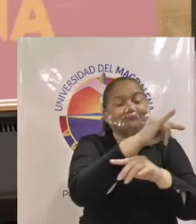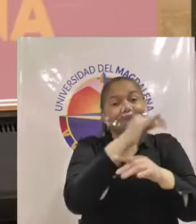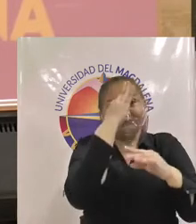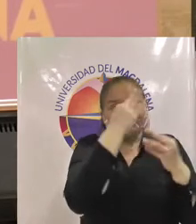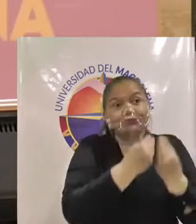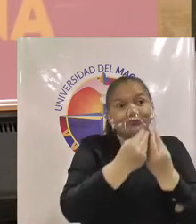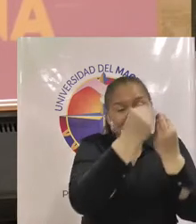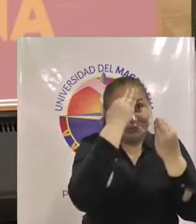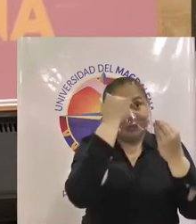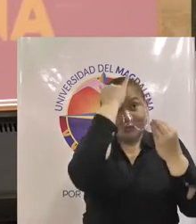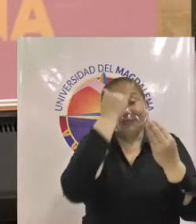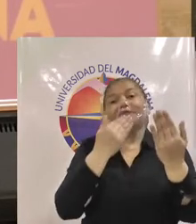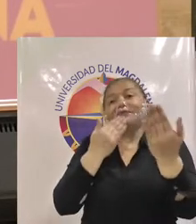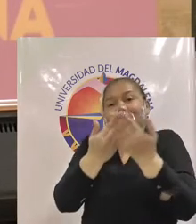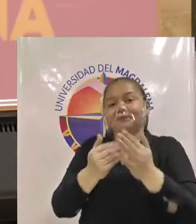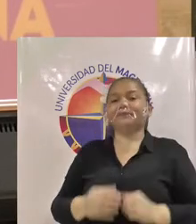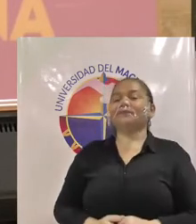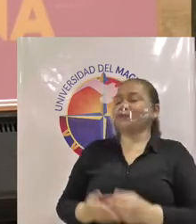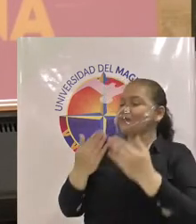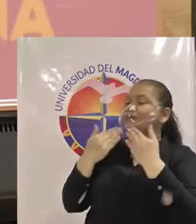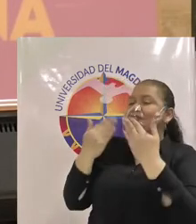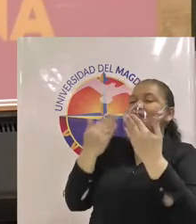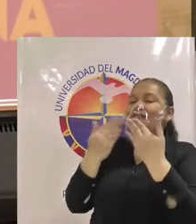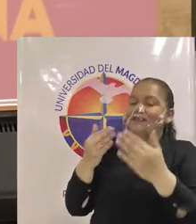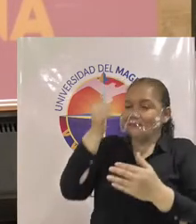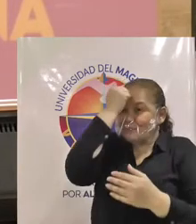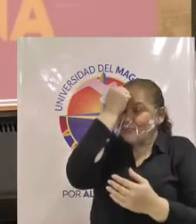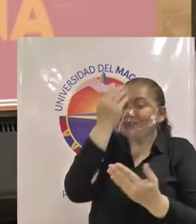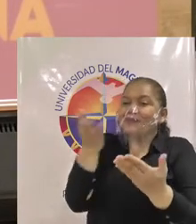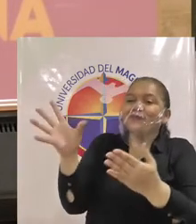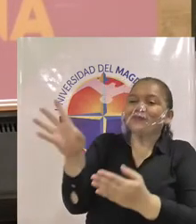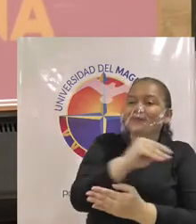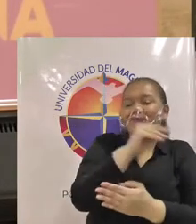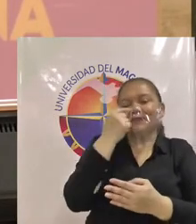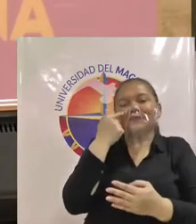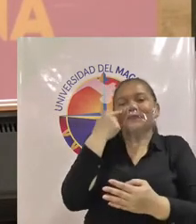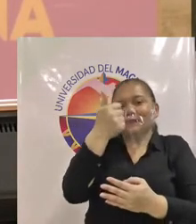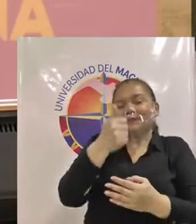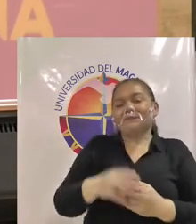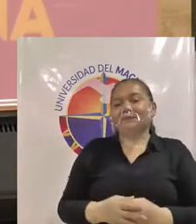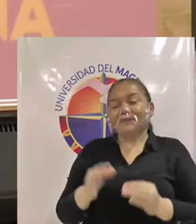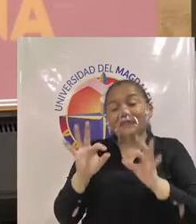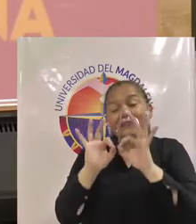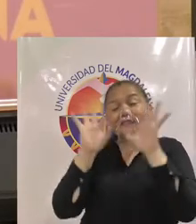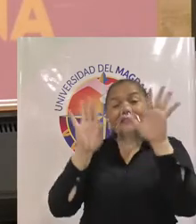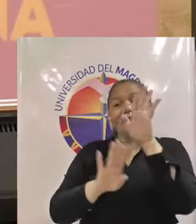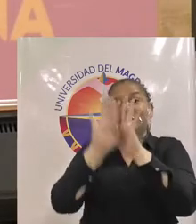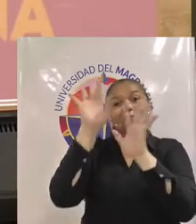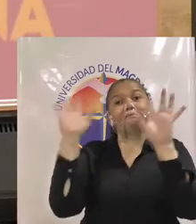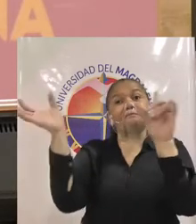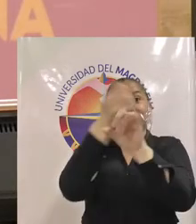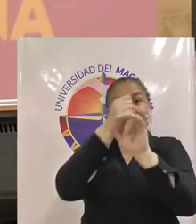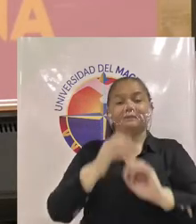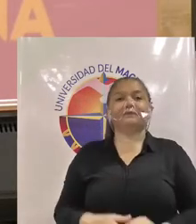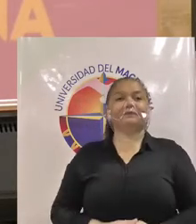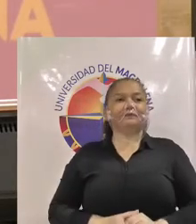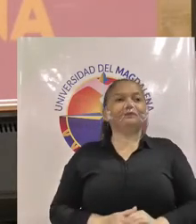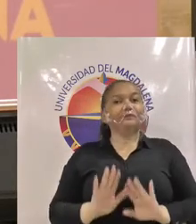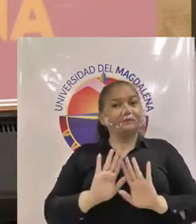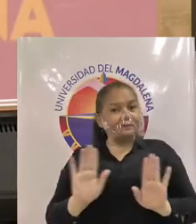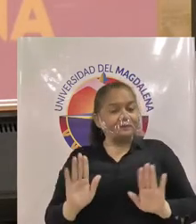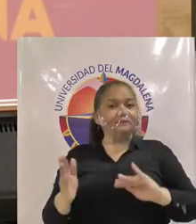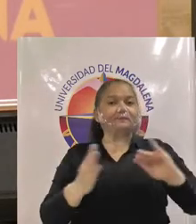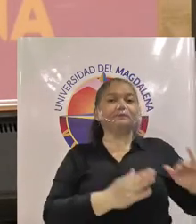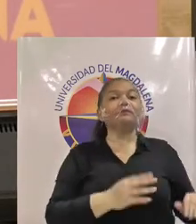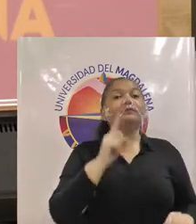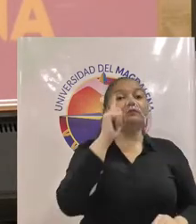profesora Lídice Álvarez Miño bueno vamos a tener un minutico